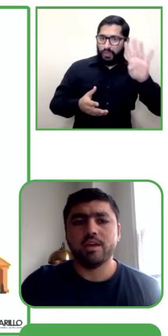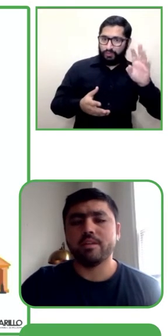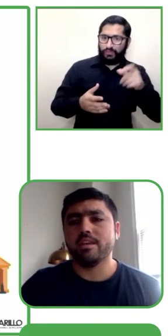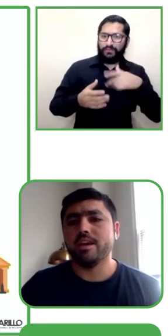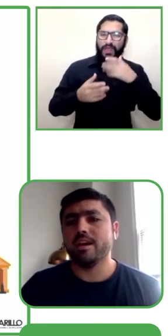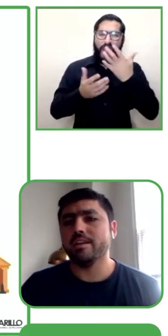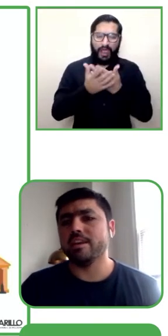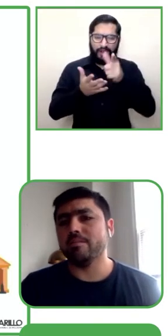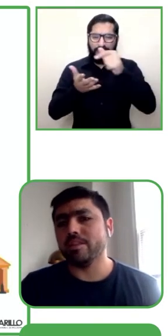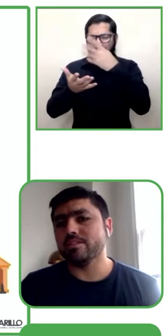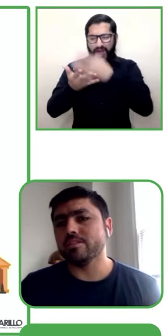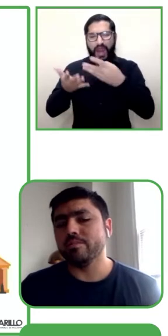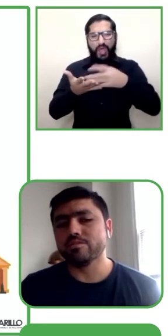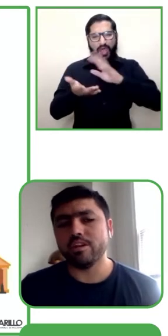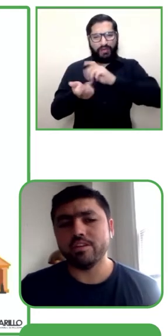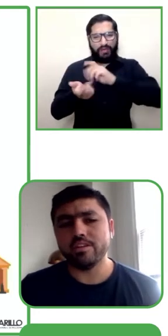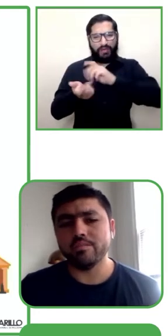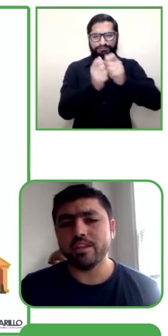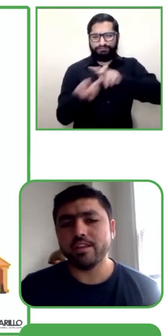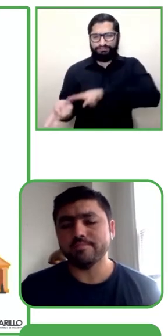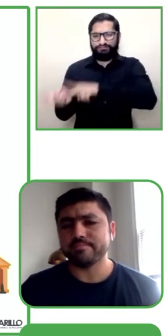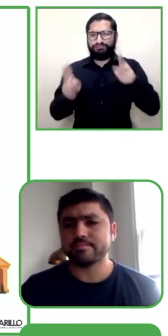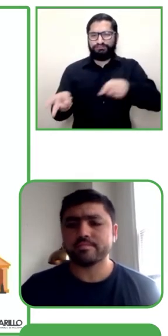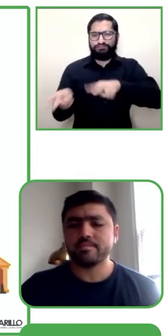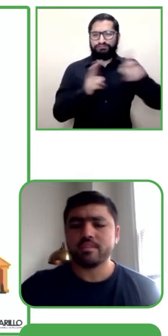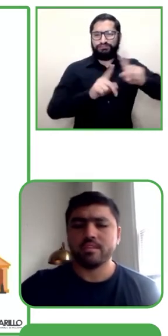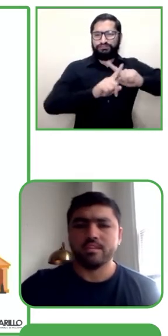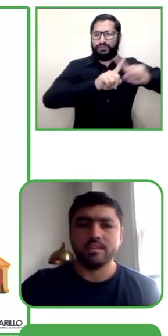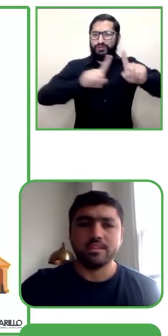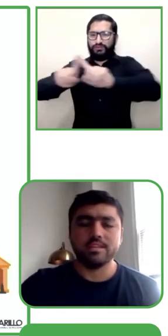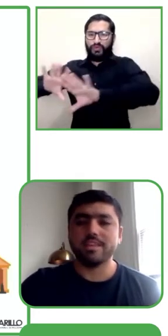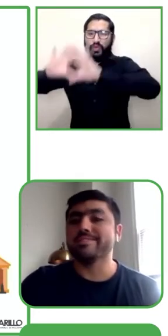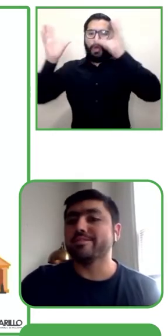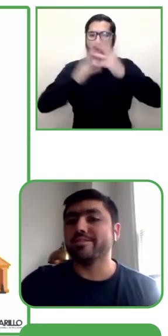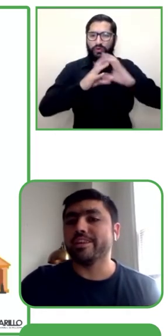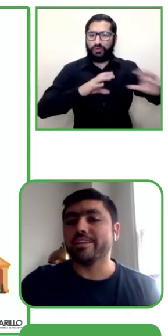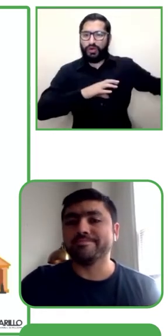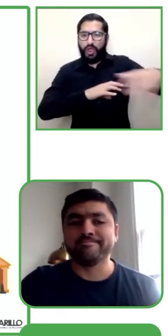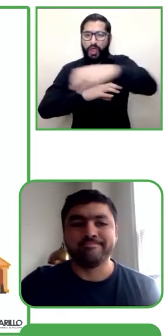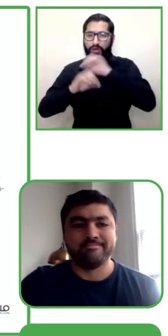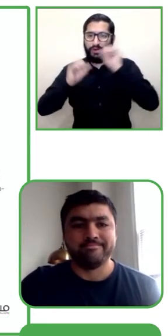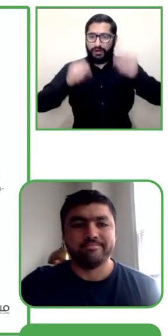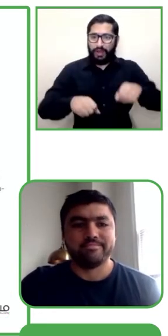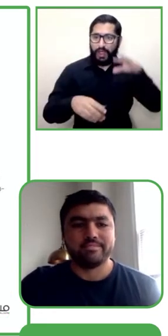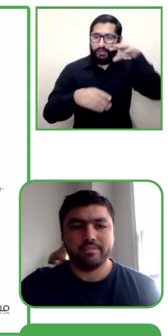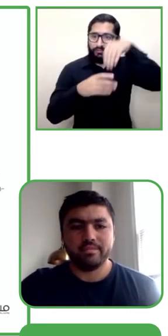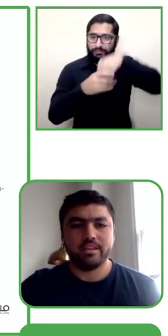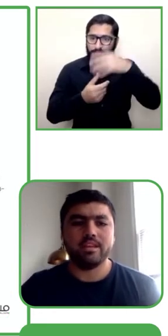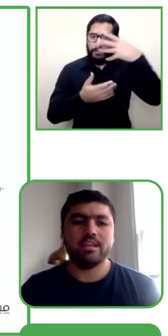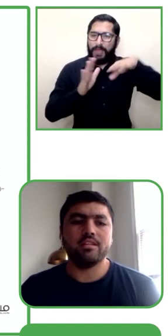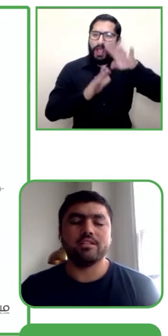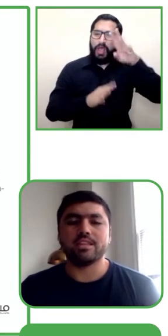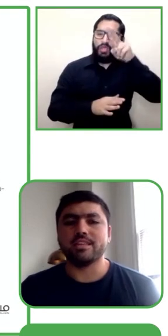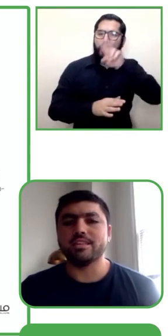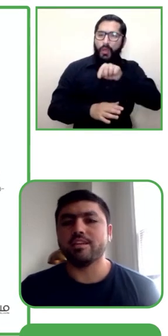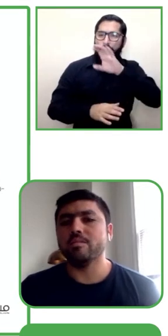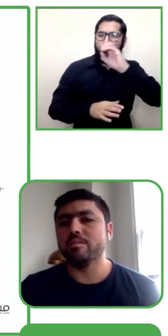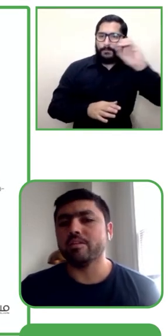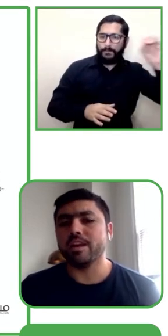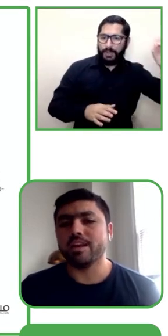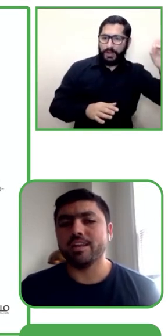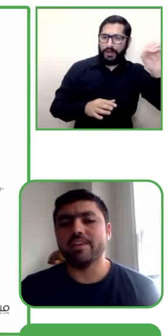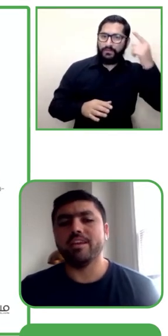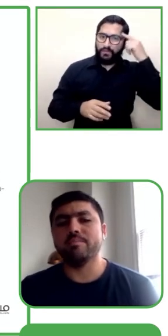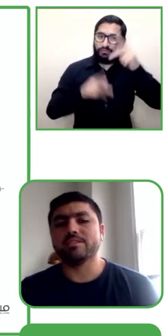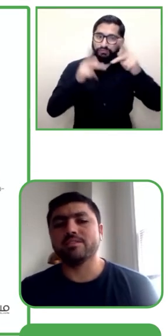Es una app que ya ha llegado a más de 200.000 usuarios a nivel mundial, y sigue creciendo todos los días. Y lo interesante es